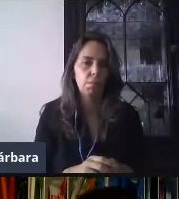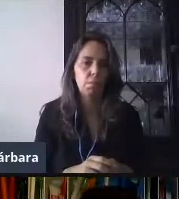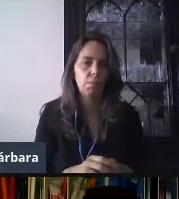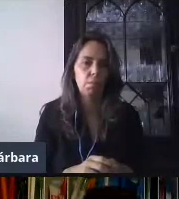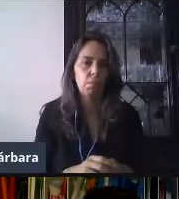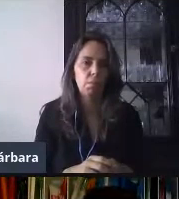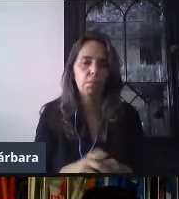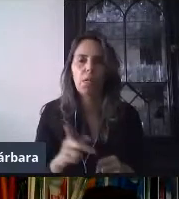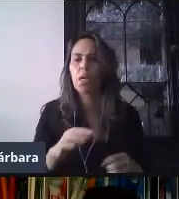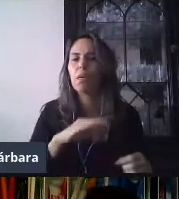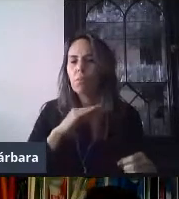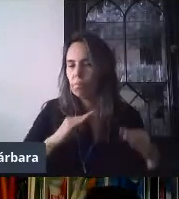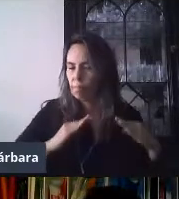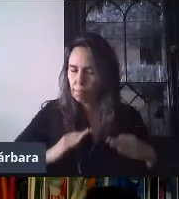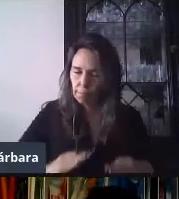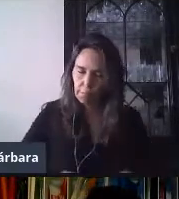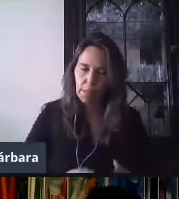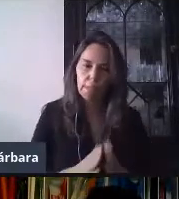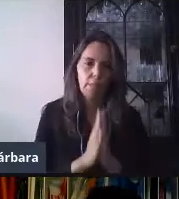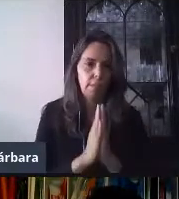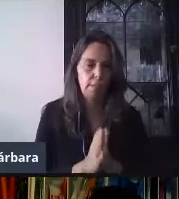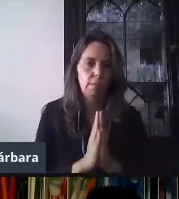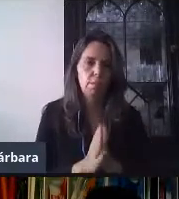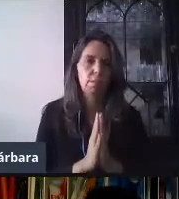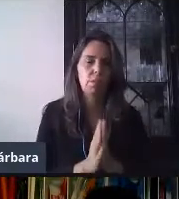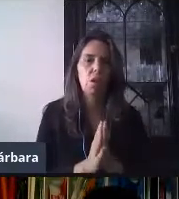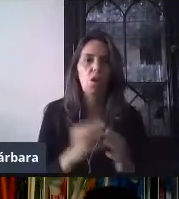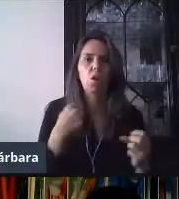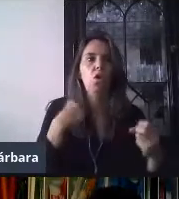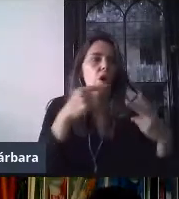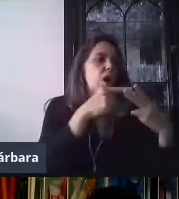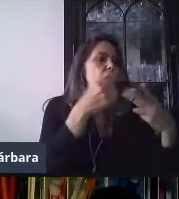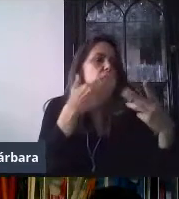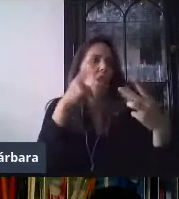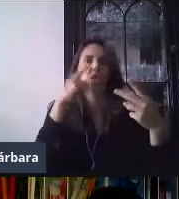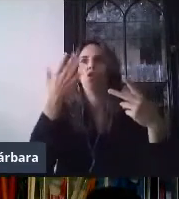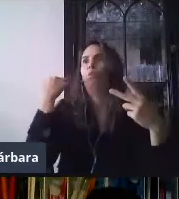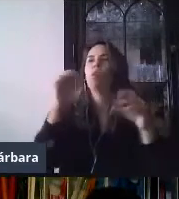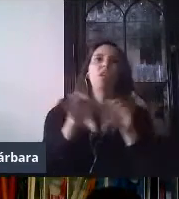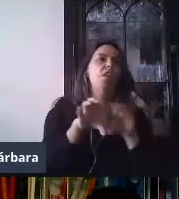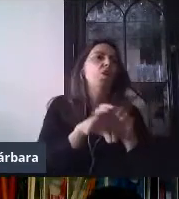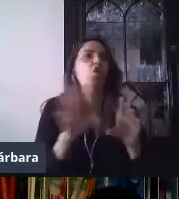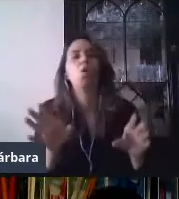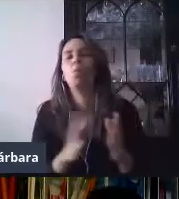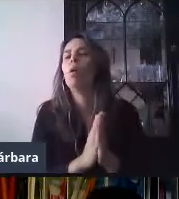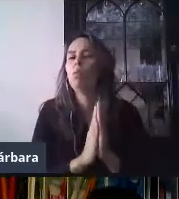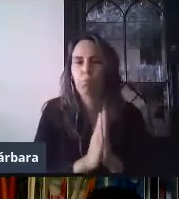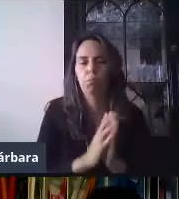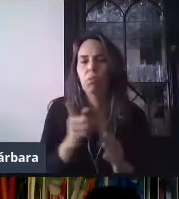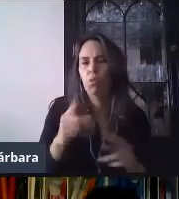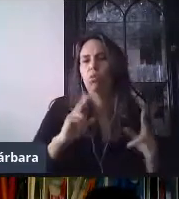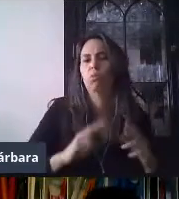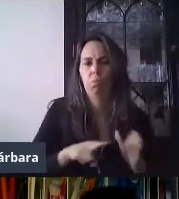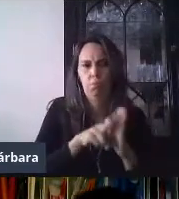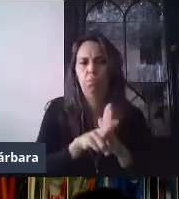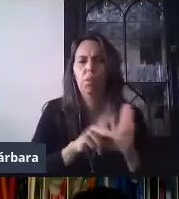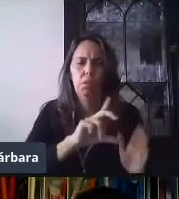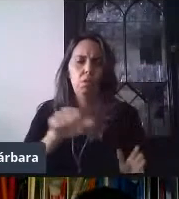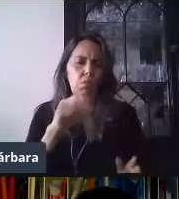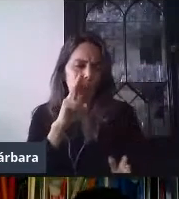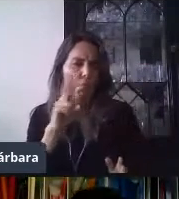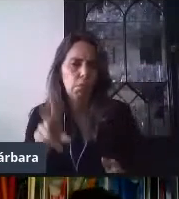no se estresen, no se preocupen porque a lo mejor algún paso ya se les fue. Al final van a tener este video para que lo puedan reproducir.